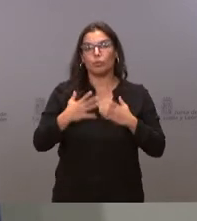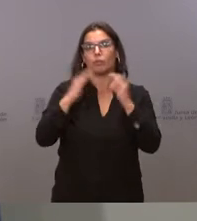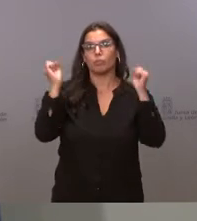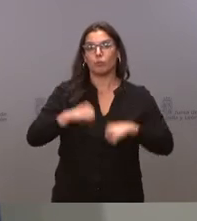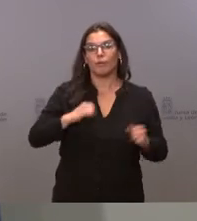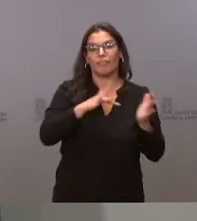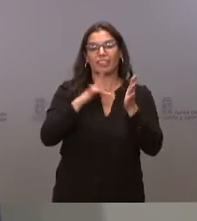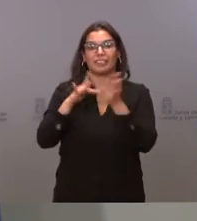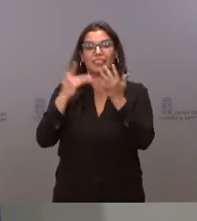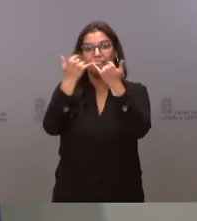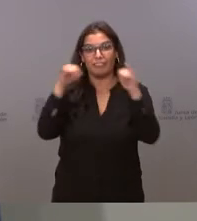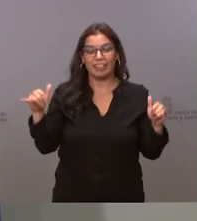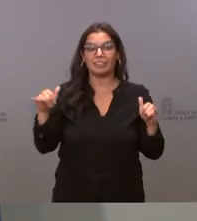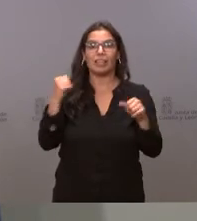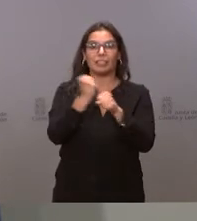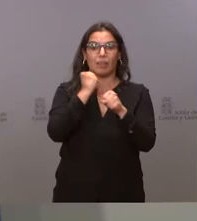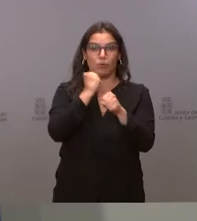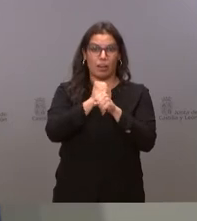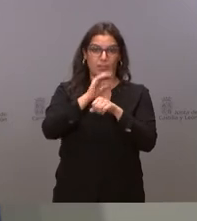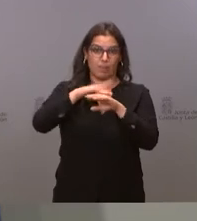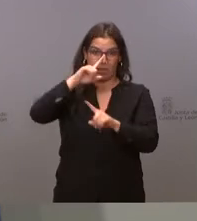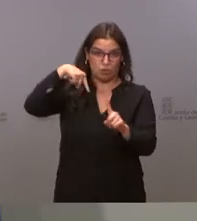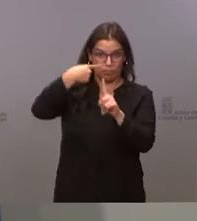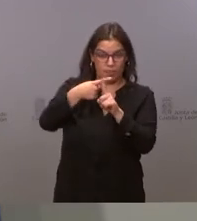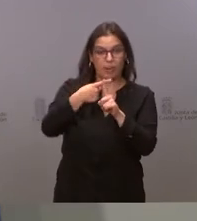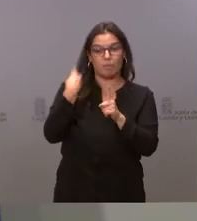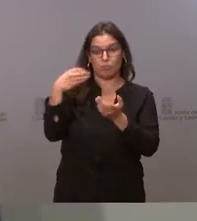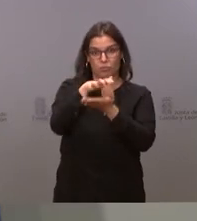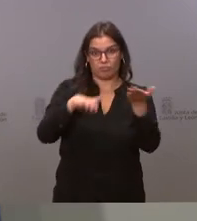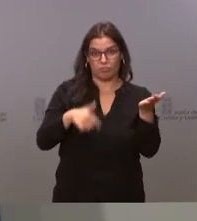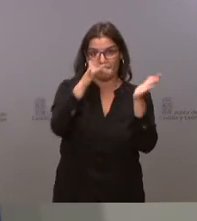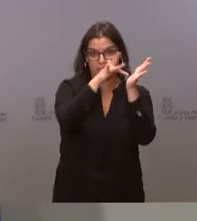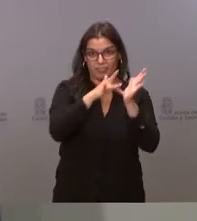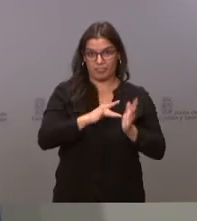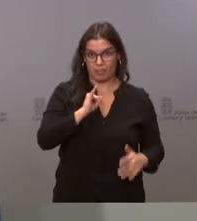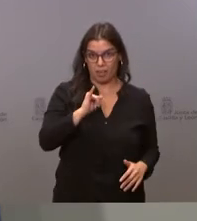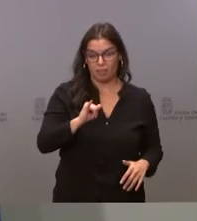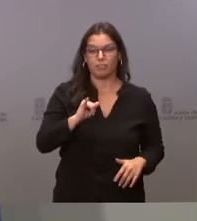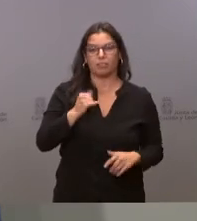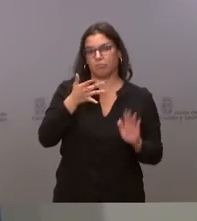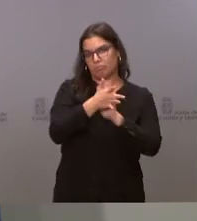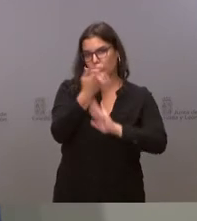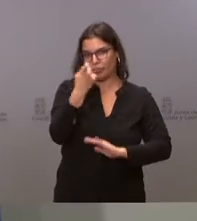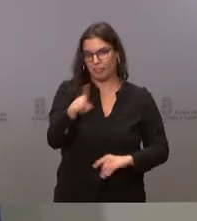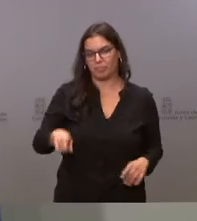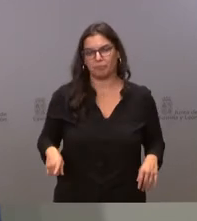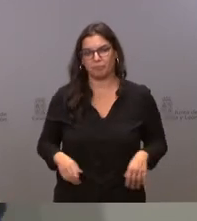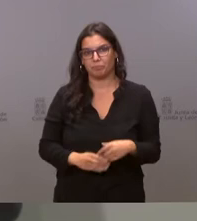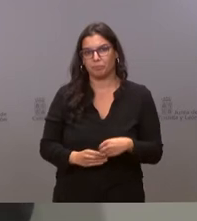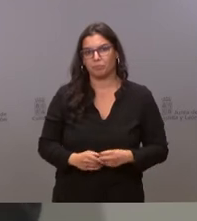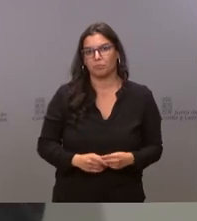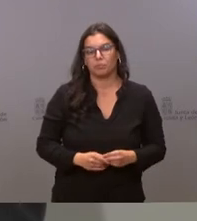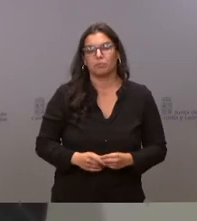fiestas laborales para el año 2022. Lo tienen en la nota de prensa, no se lo voy a relatar. La